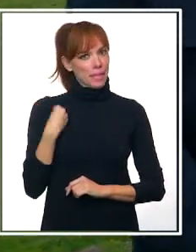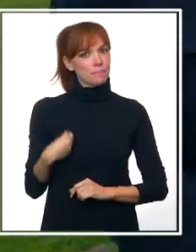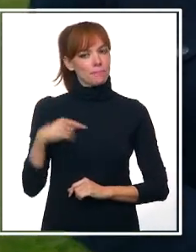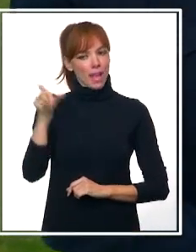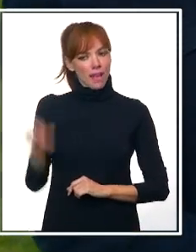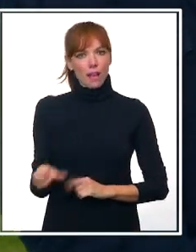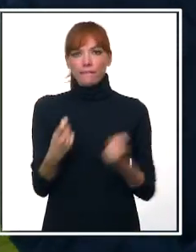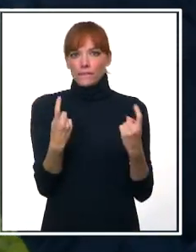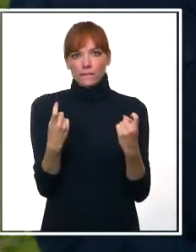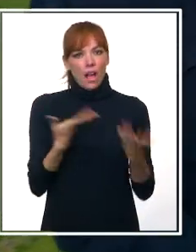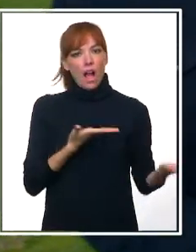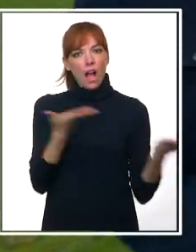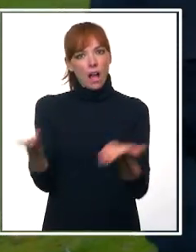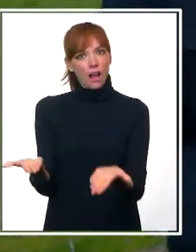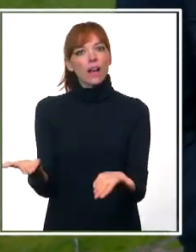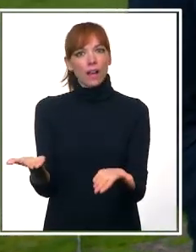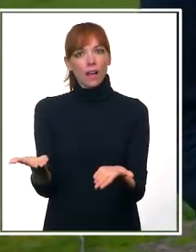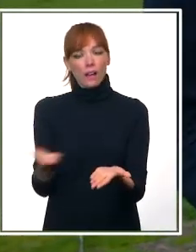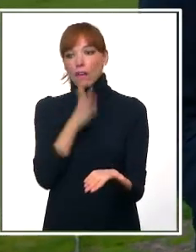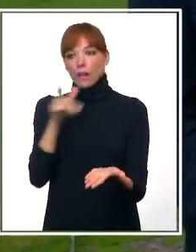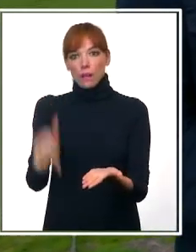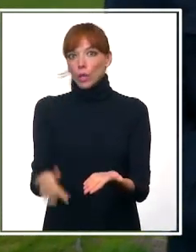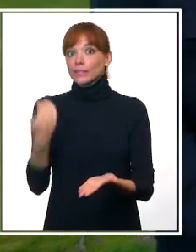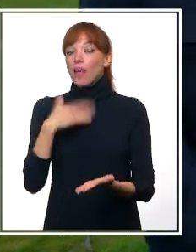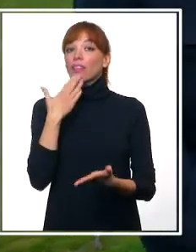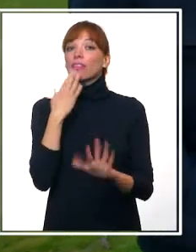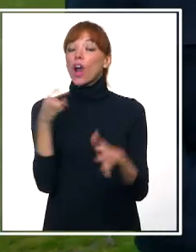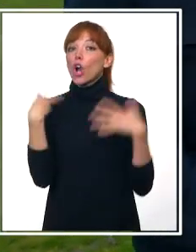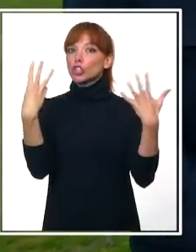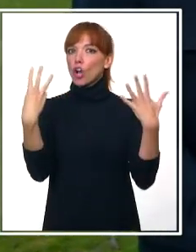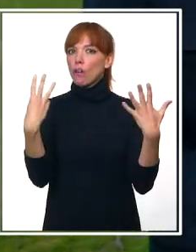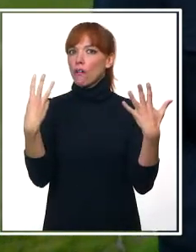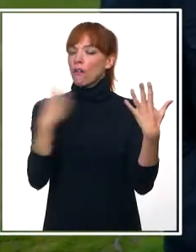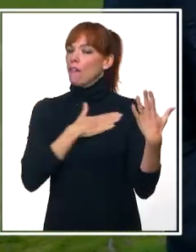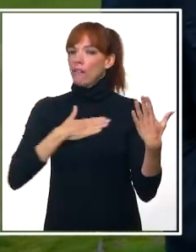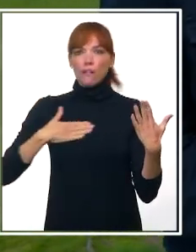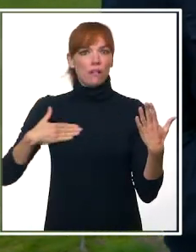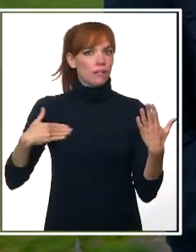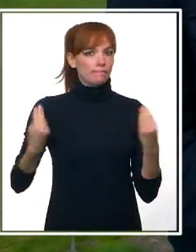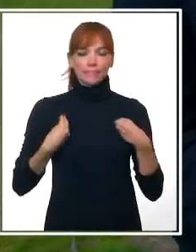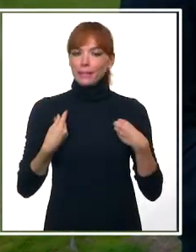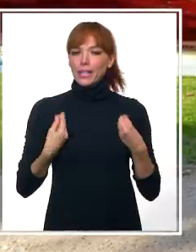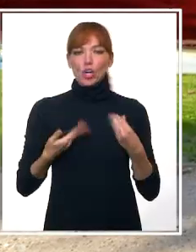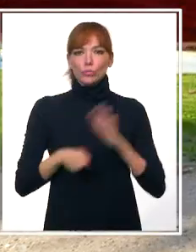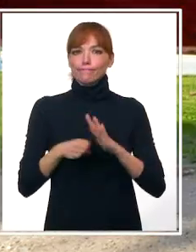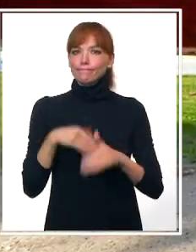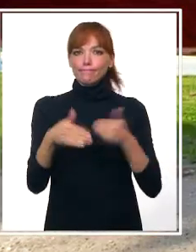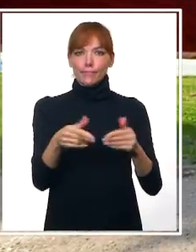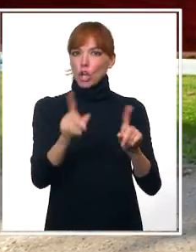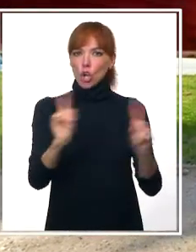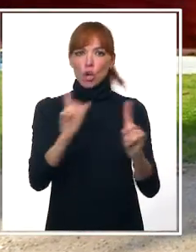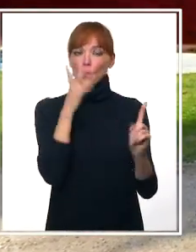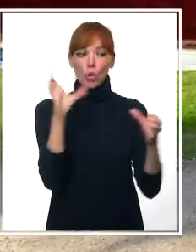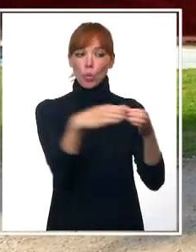necesito de vuestra ayuda, porque ya con ocho años quiso desaparecer, porque no se integraba en ningún grupo.